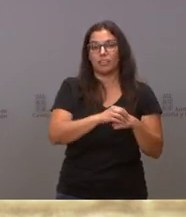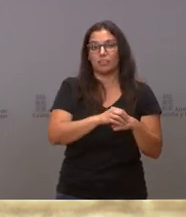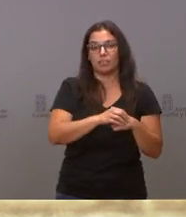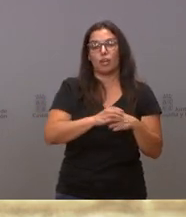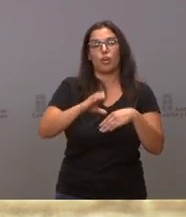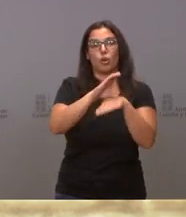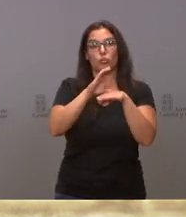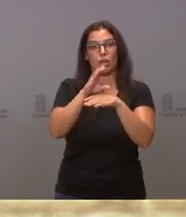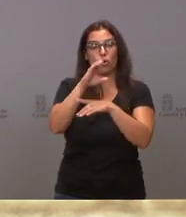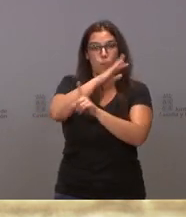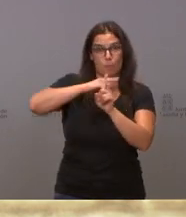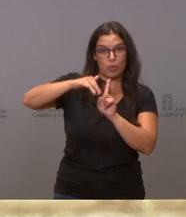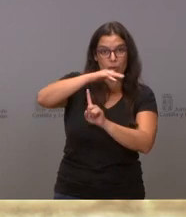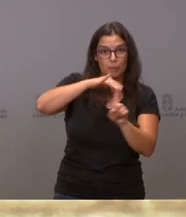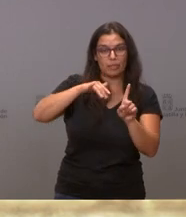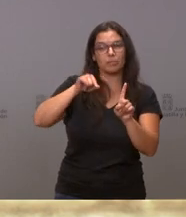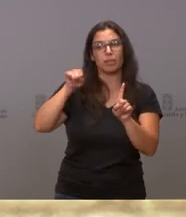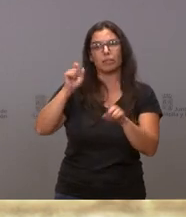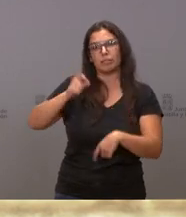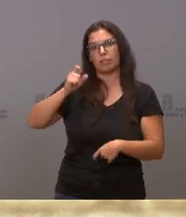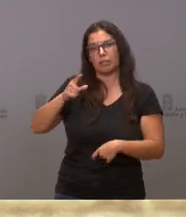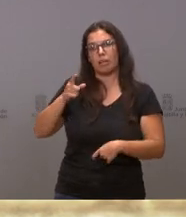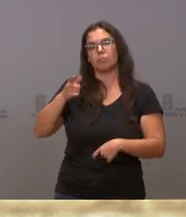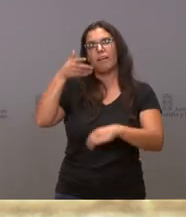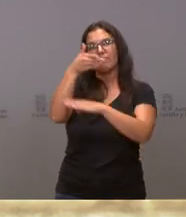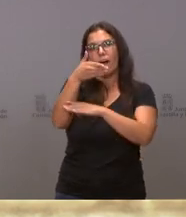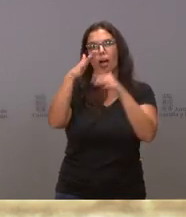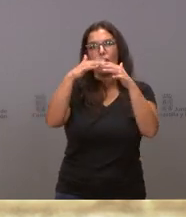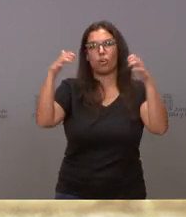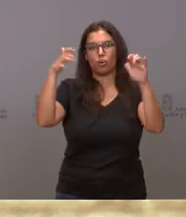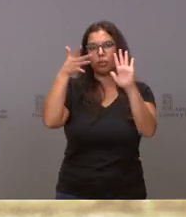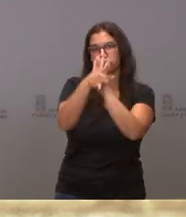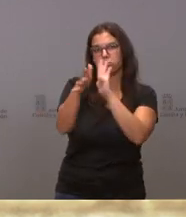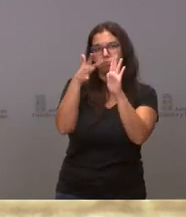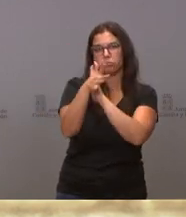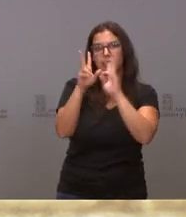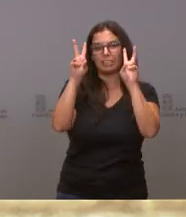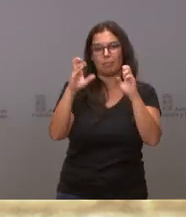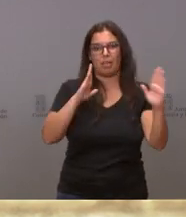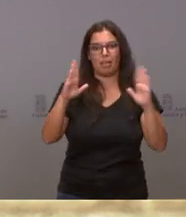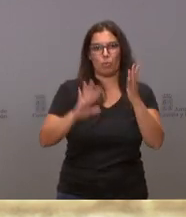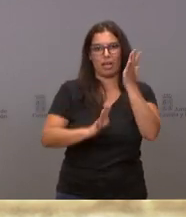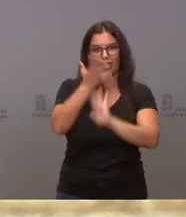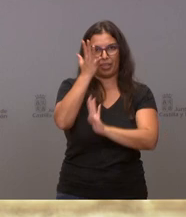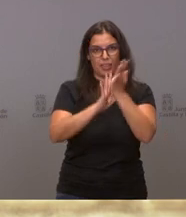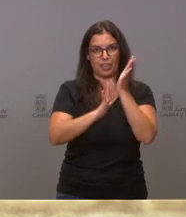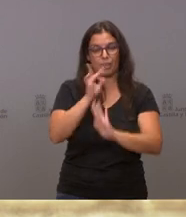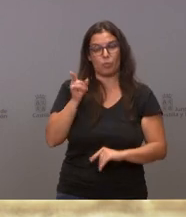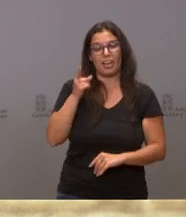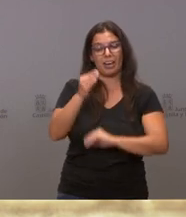consejero de Medio Ambiente informe en las Cortes sobre la temporada de incendios. Pero va a hacer una